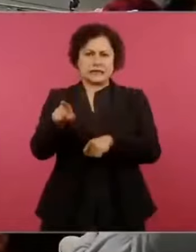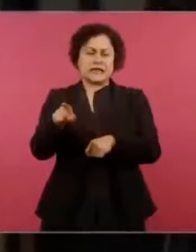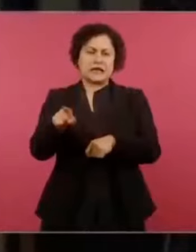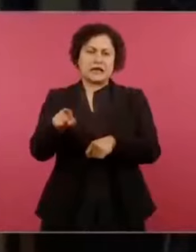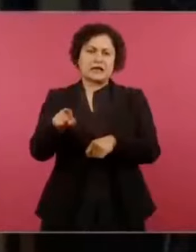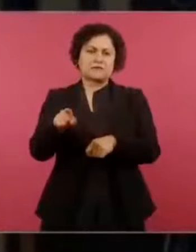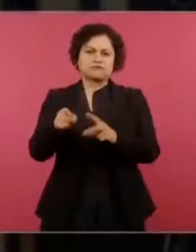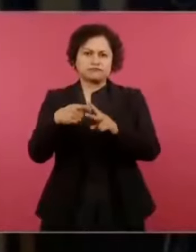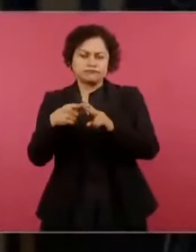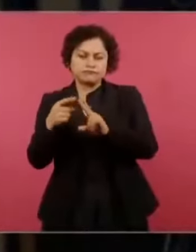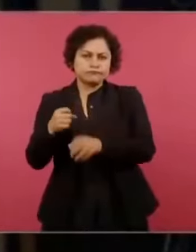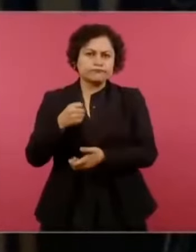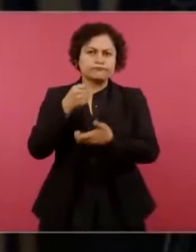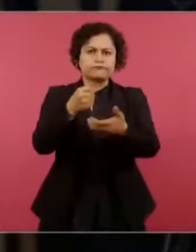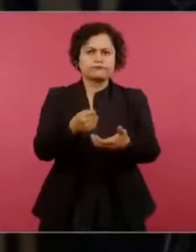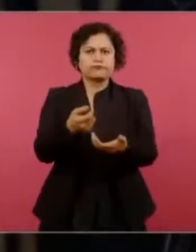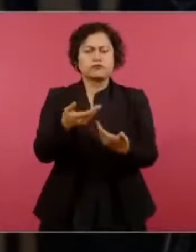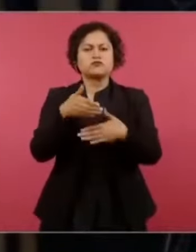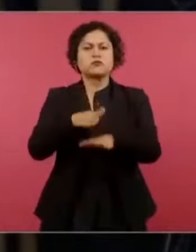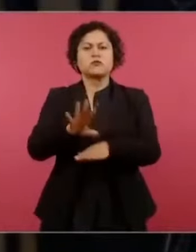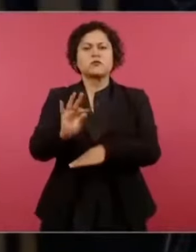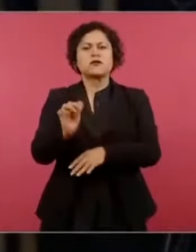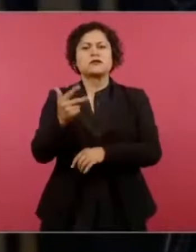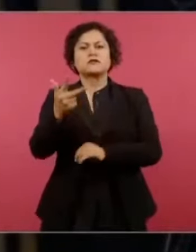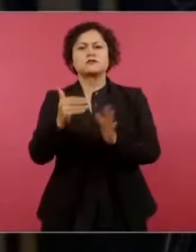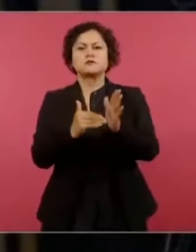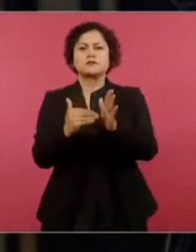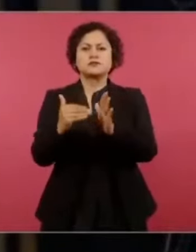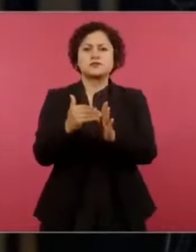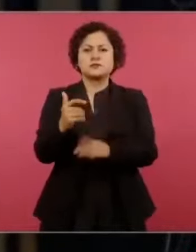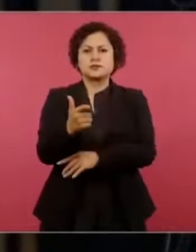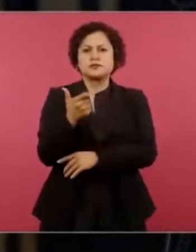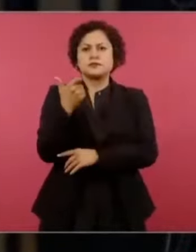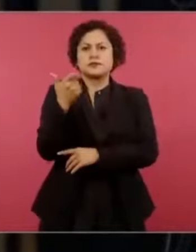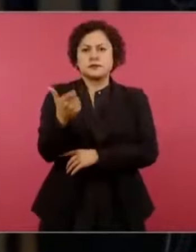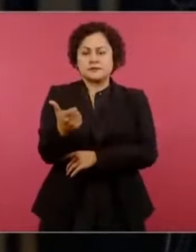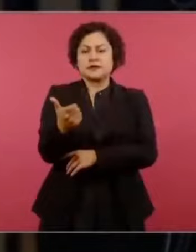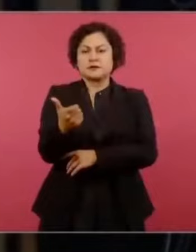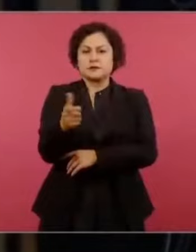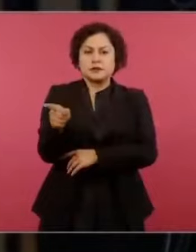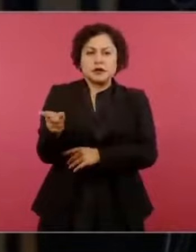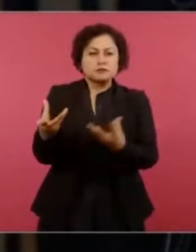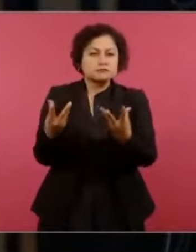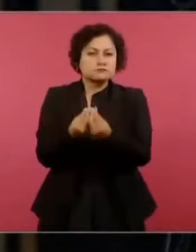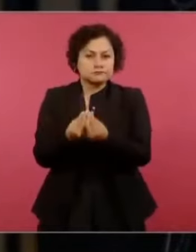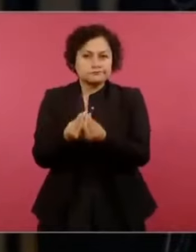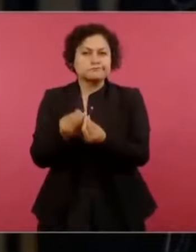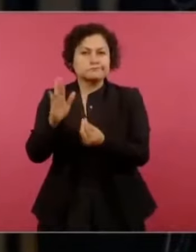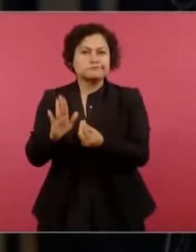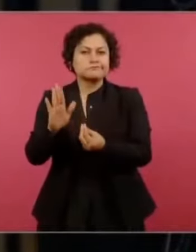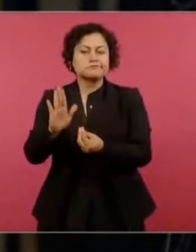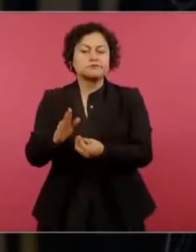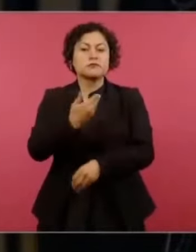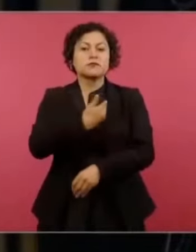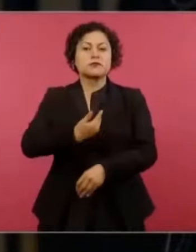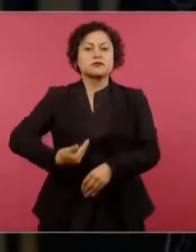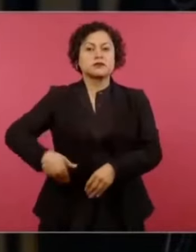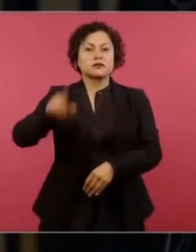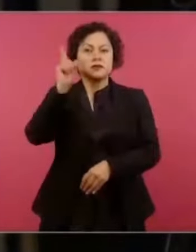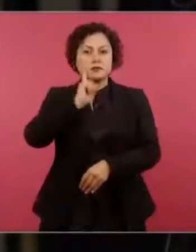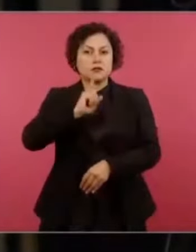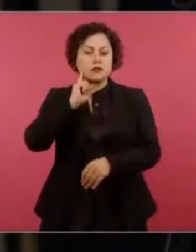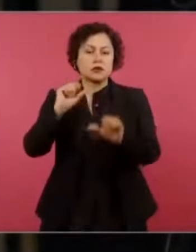más de 48 millones de pesos que involucraría a la presidenta de la Organización Mexicanos contra la corrupción e